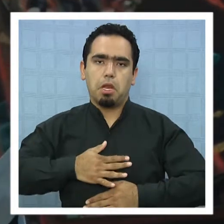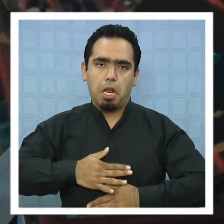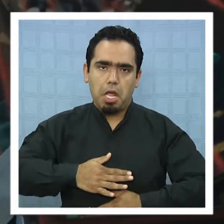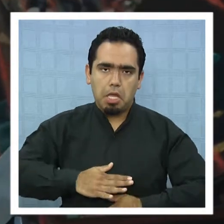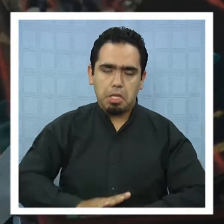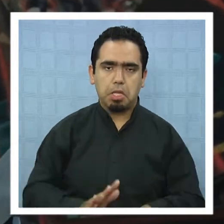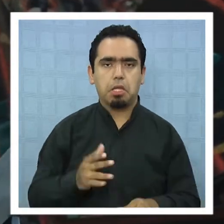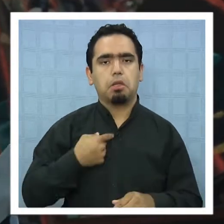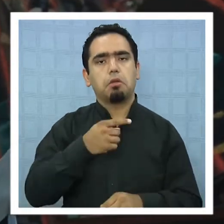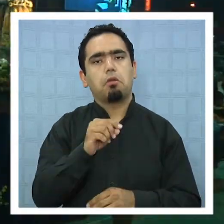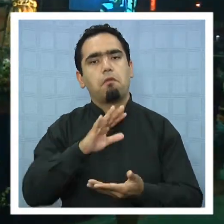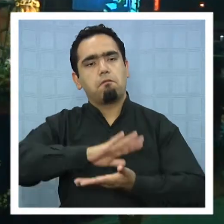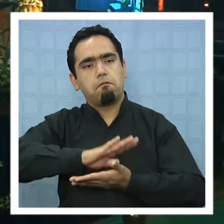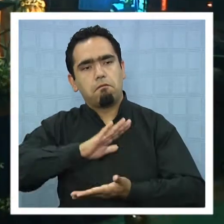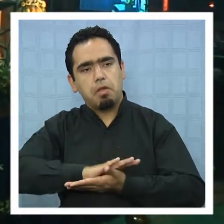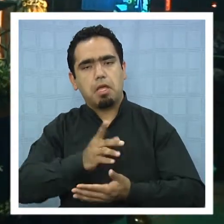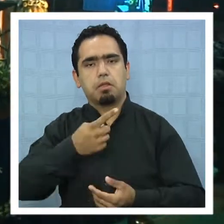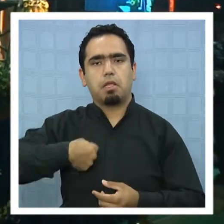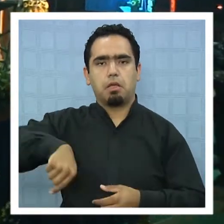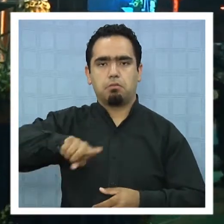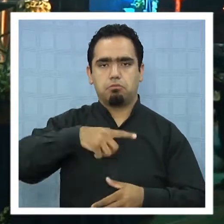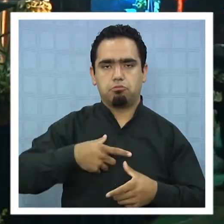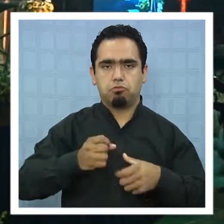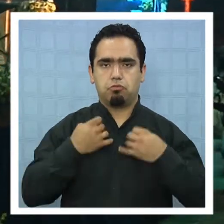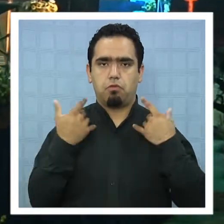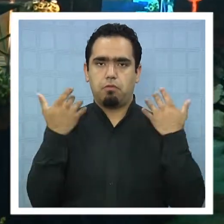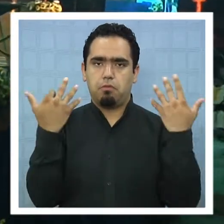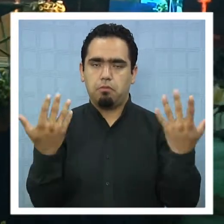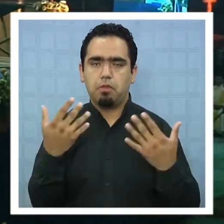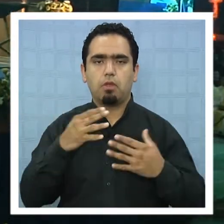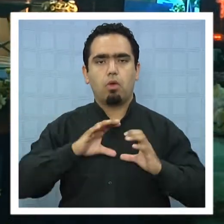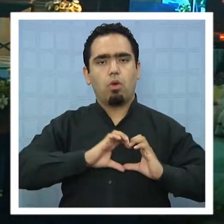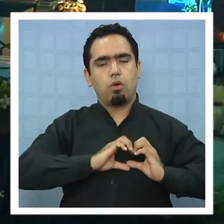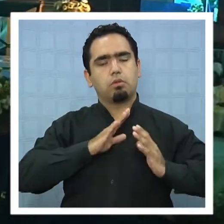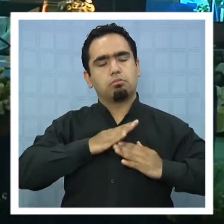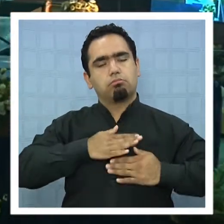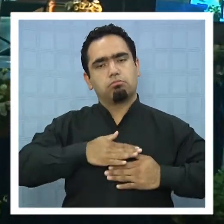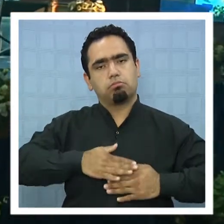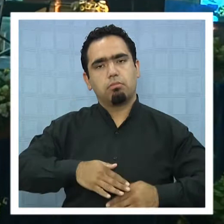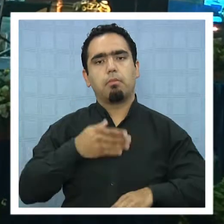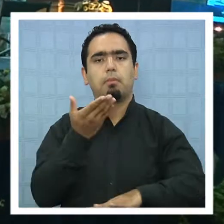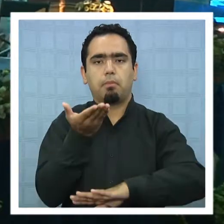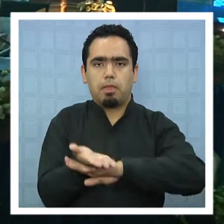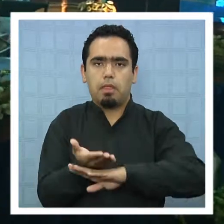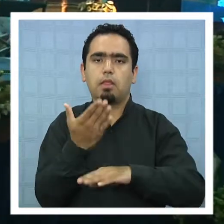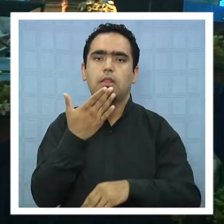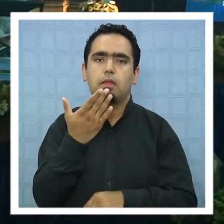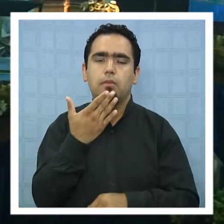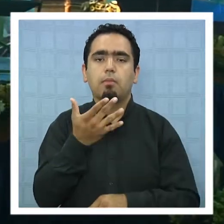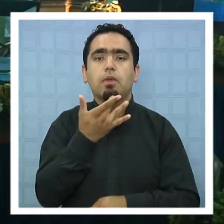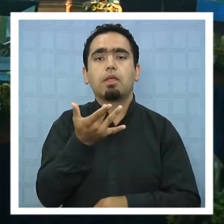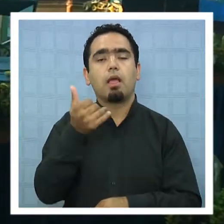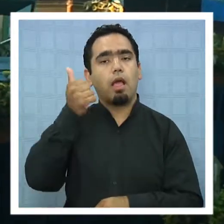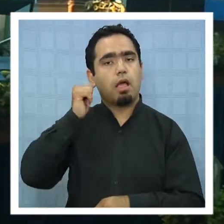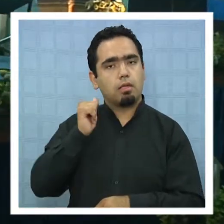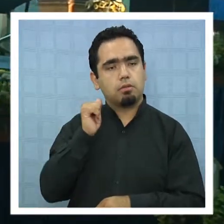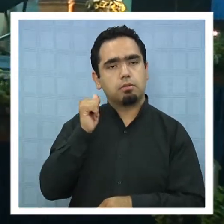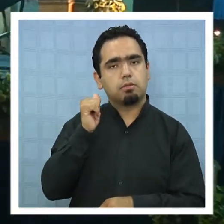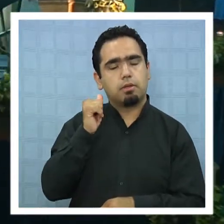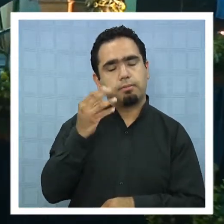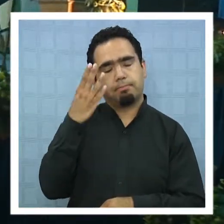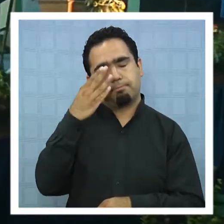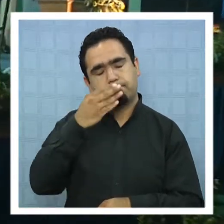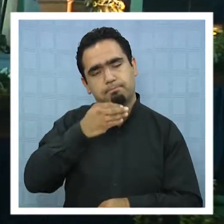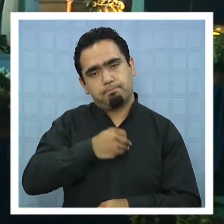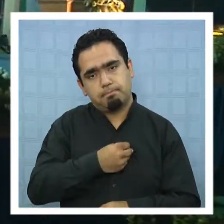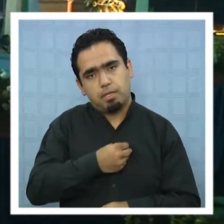una gran fiesta. Estamos muy contentos. Estamos con el corazón regocijado. Pidiendo también, porque ayer tuvimos un hecho lamentable, ¿no es cierto?